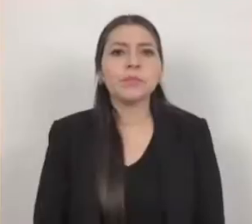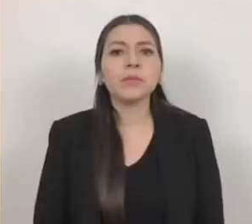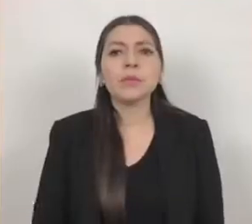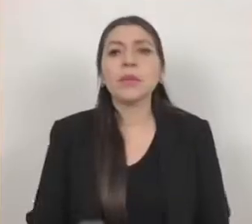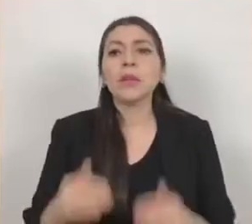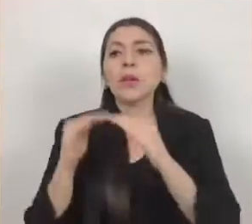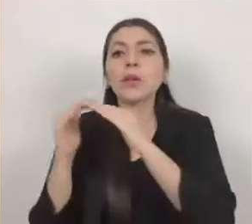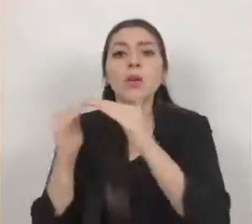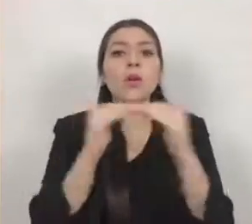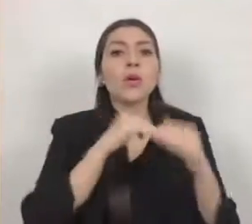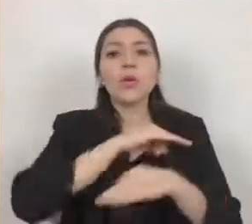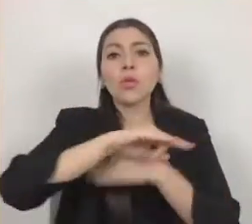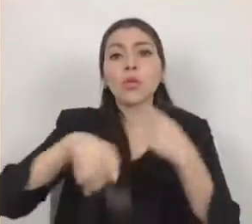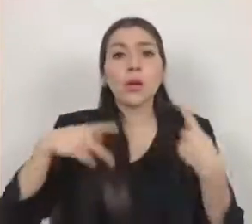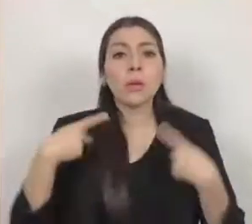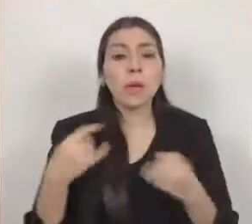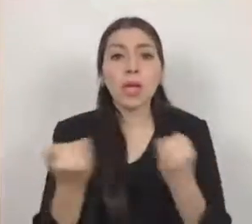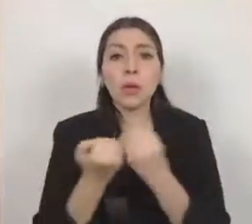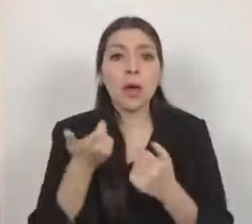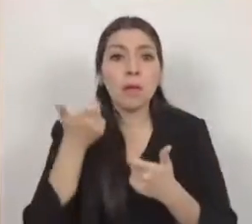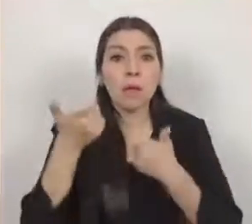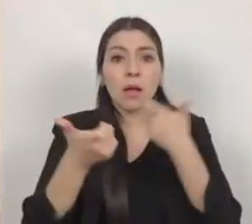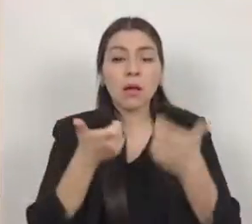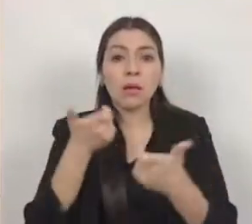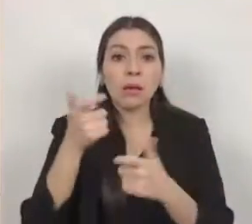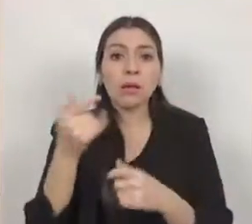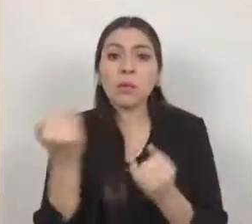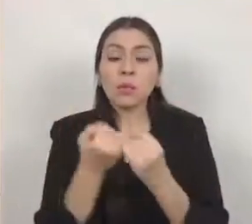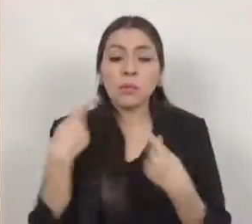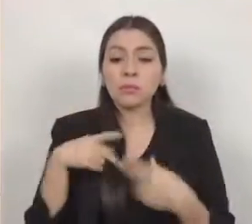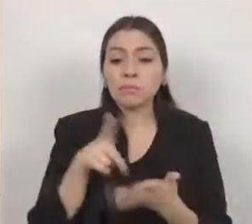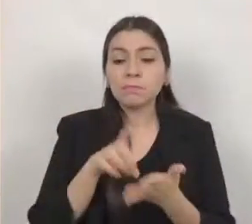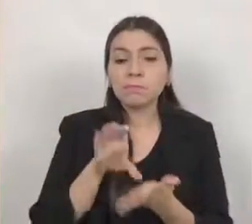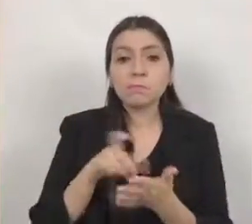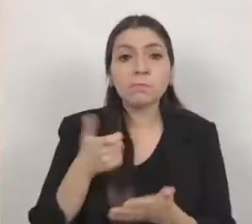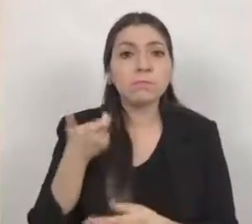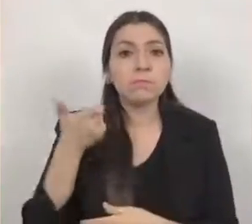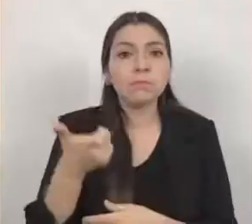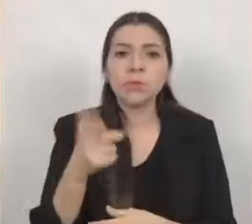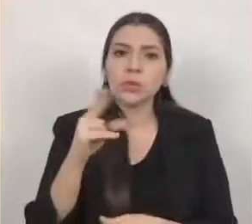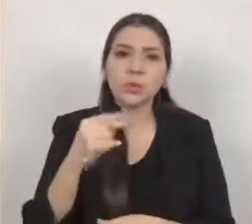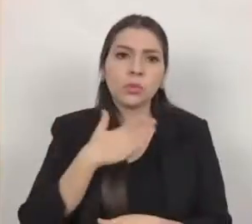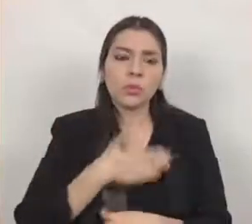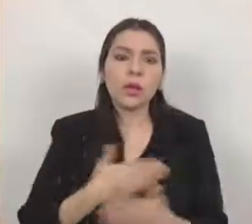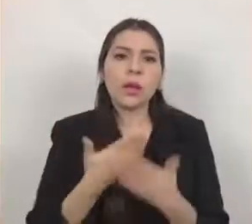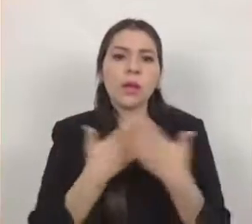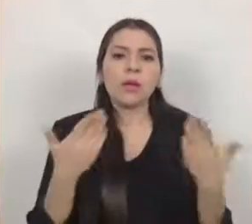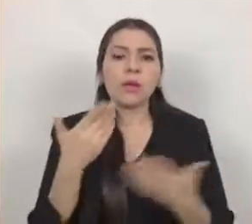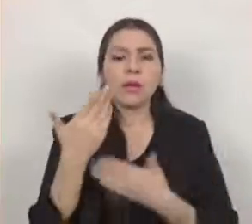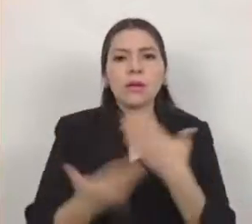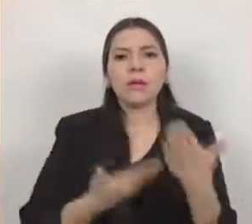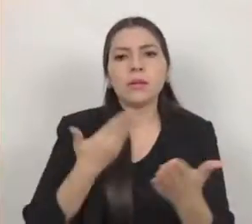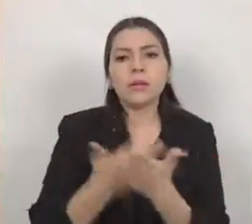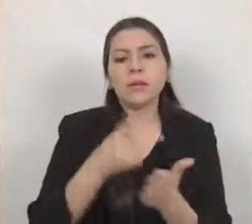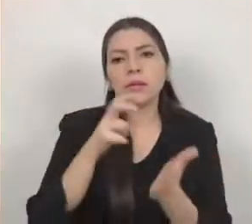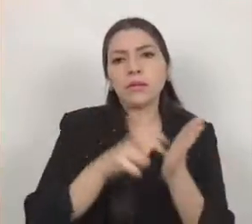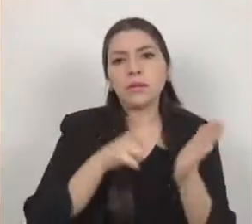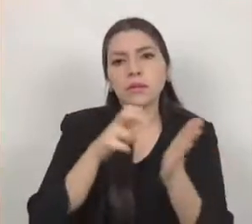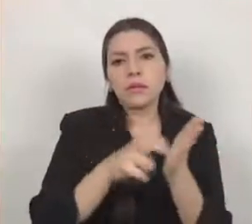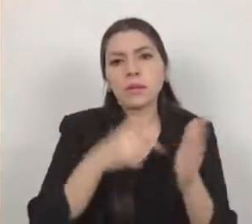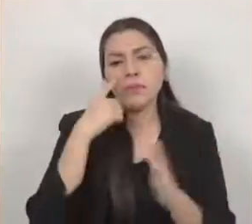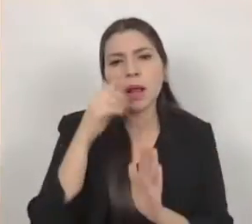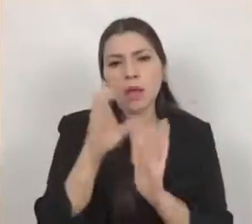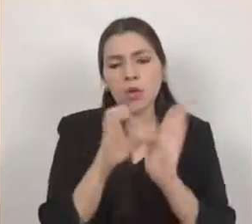generalidad con lo cual se justifica la presente propuesta de reforma al código financiero por otra parte